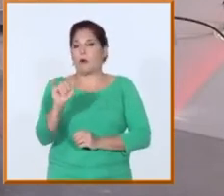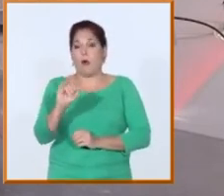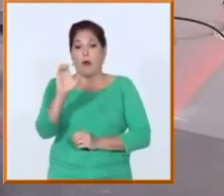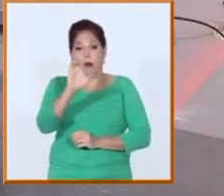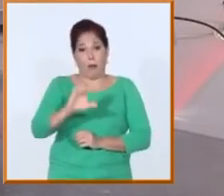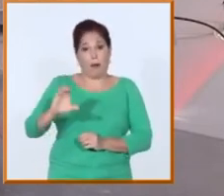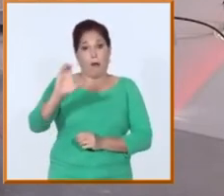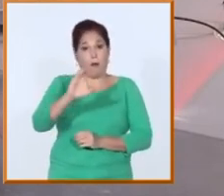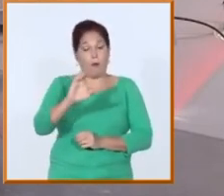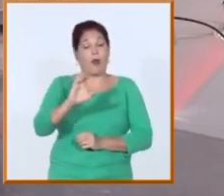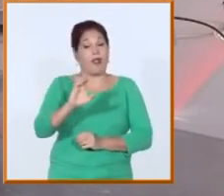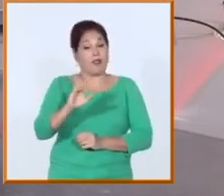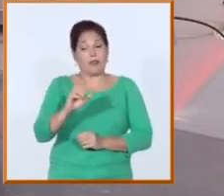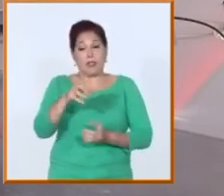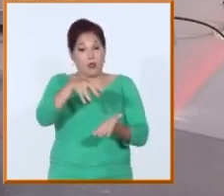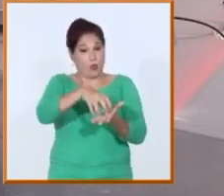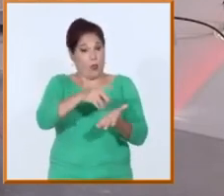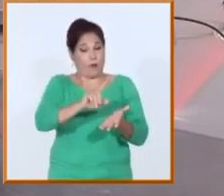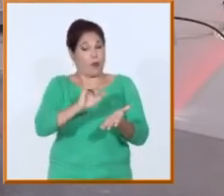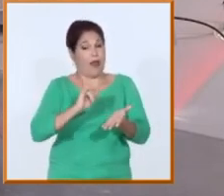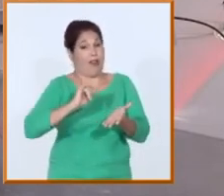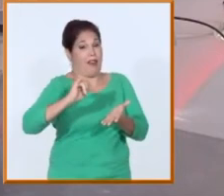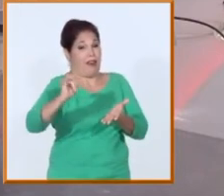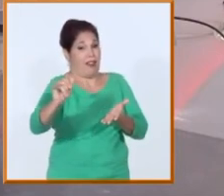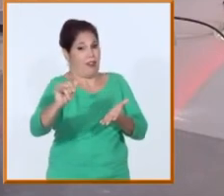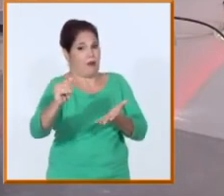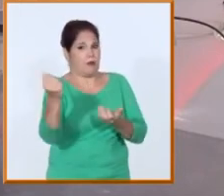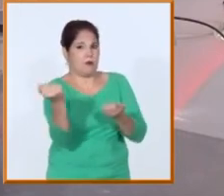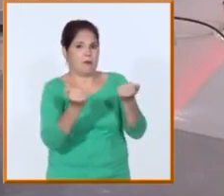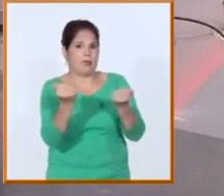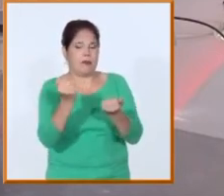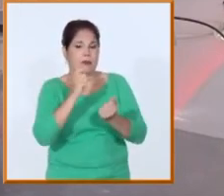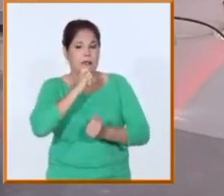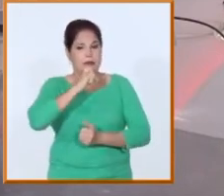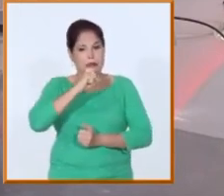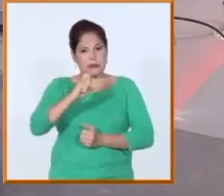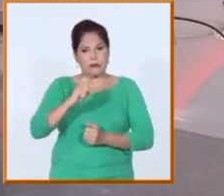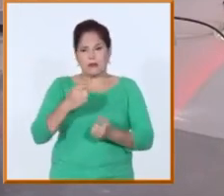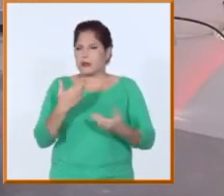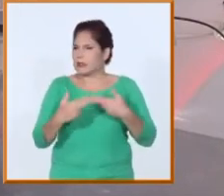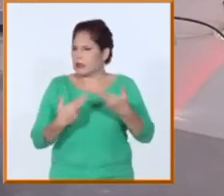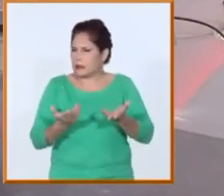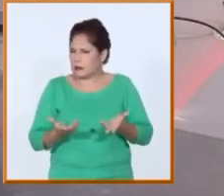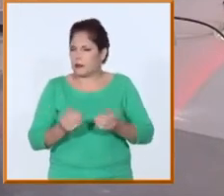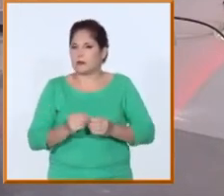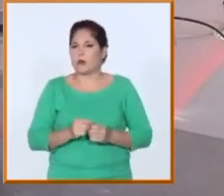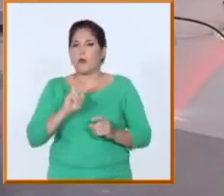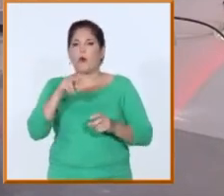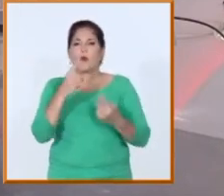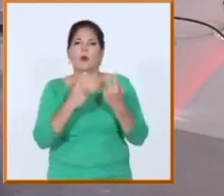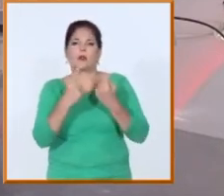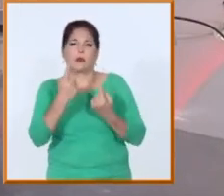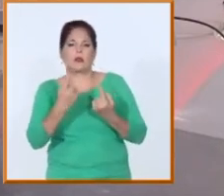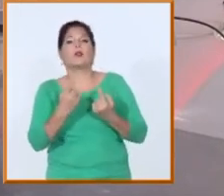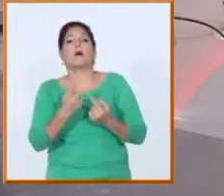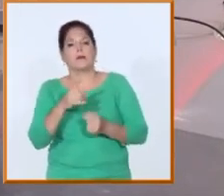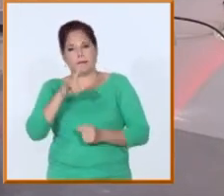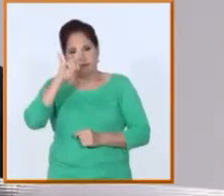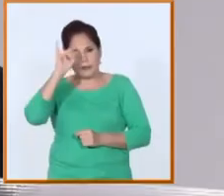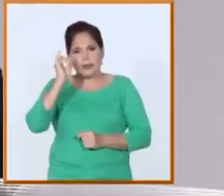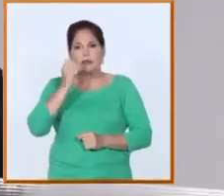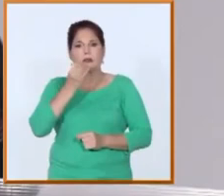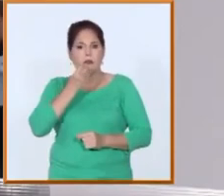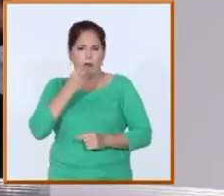que está fuera de la ciudad es decir que es más difícil para llegar a los estudiantes si todos los temas de aseguramiento los que tienen que ver con la